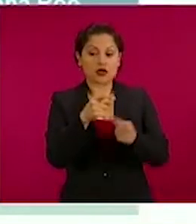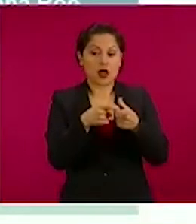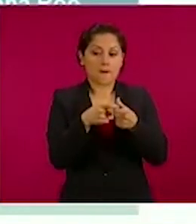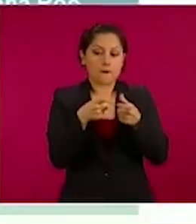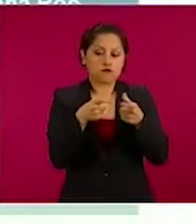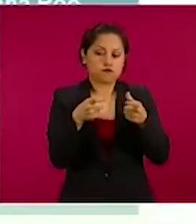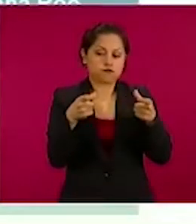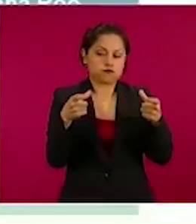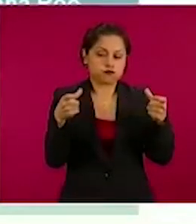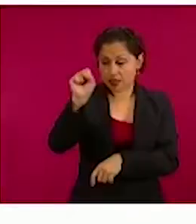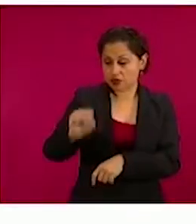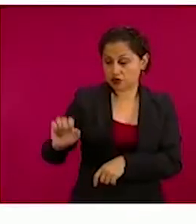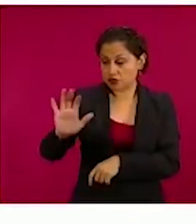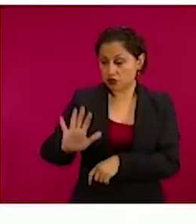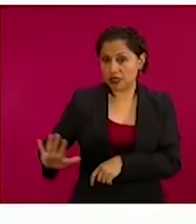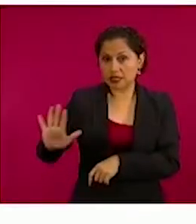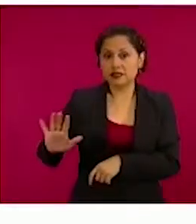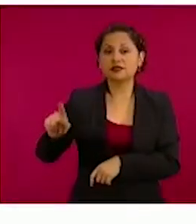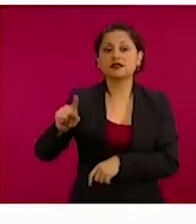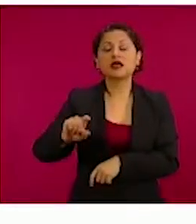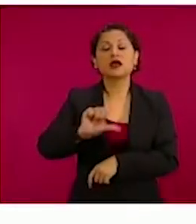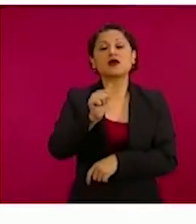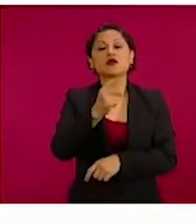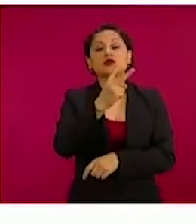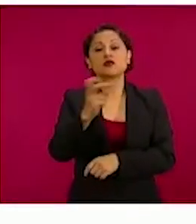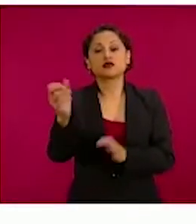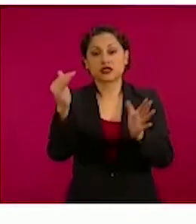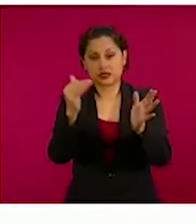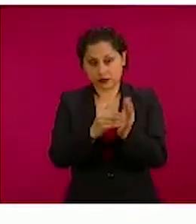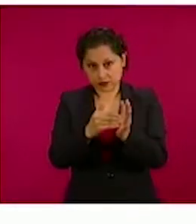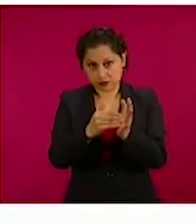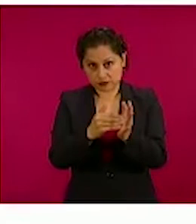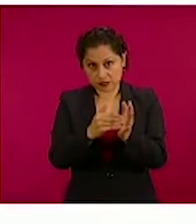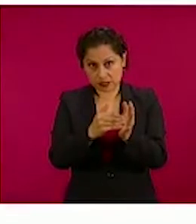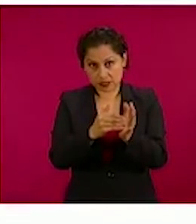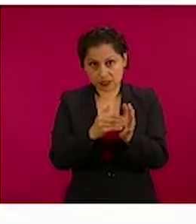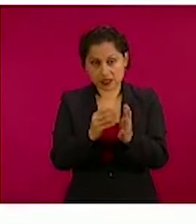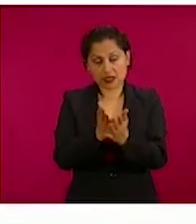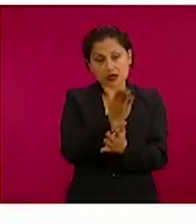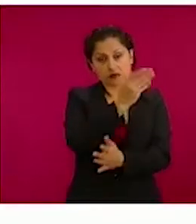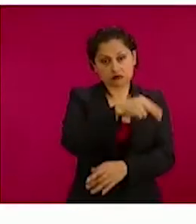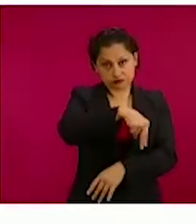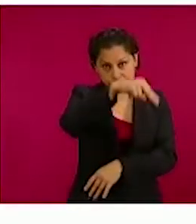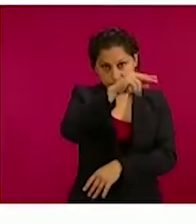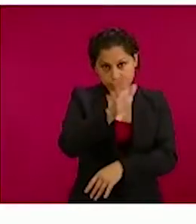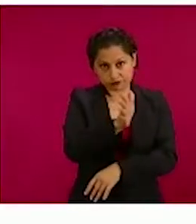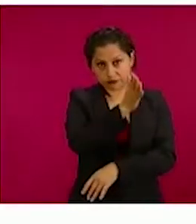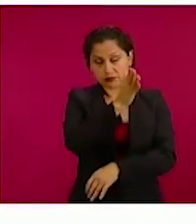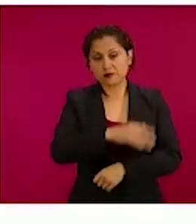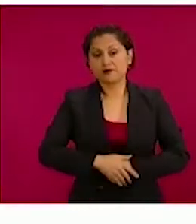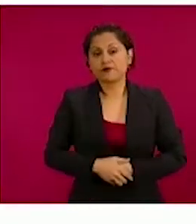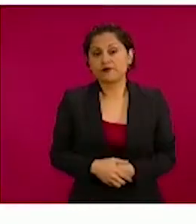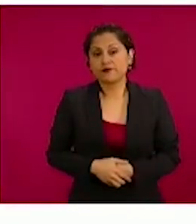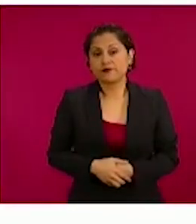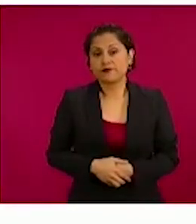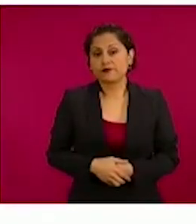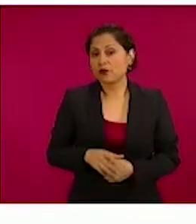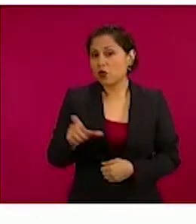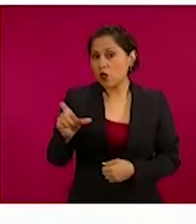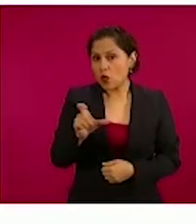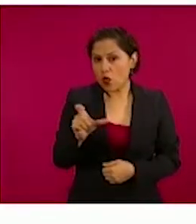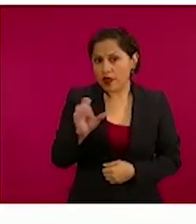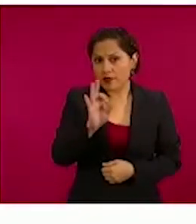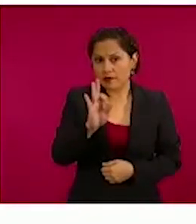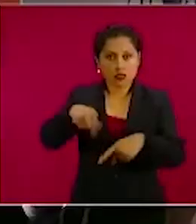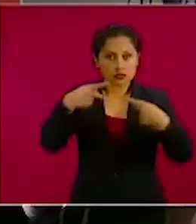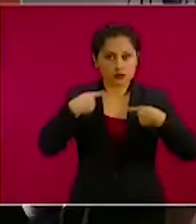municipios del sur sureste del país y el 20% restante en el resto de la República Mexicana. Los créditos se pagarán